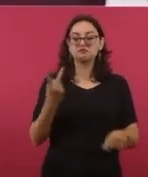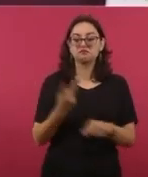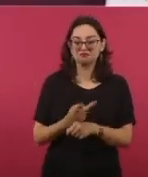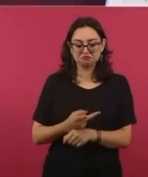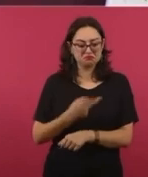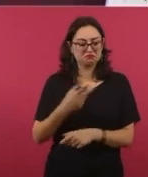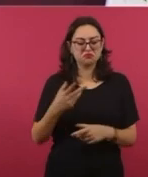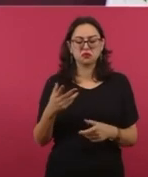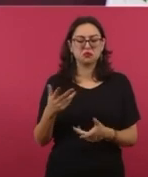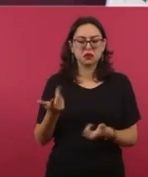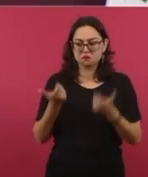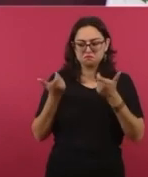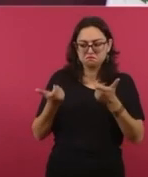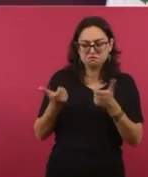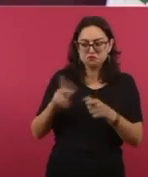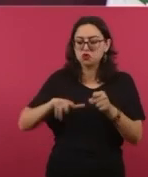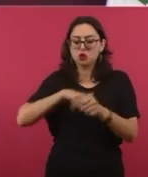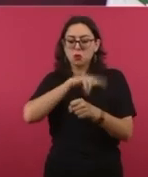ricos.